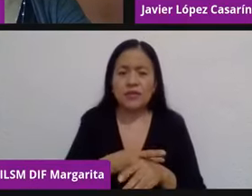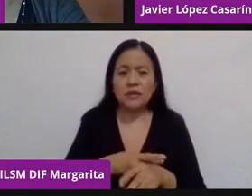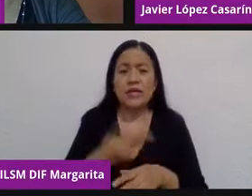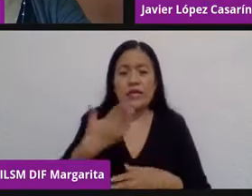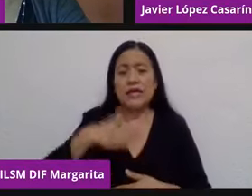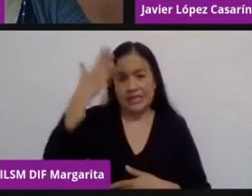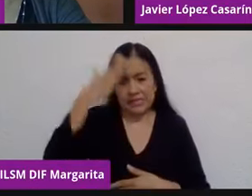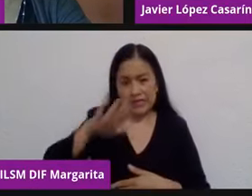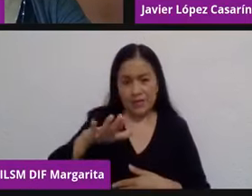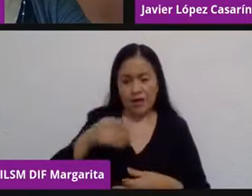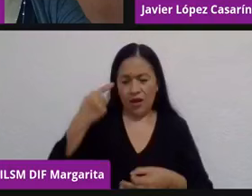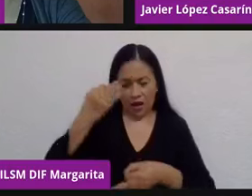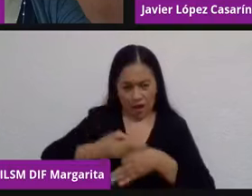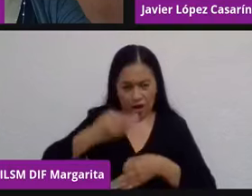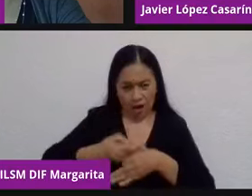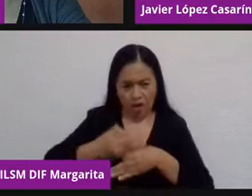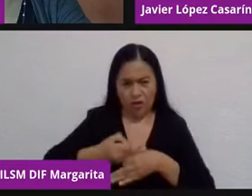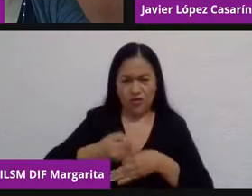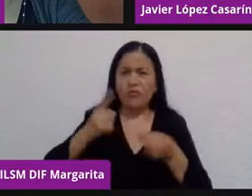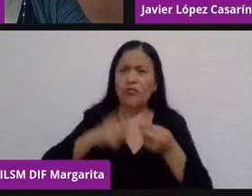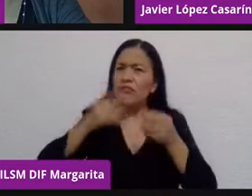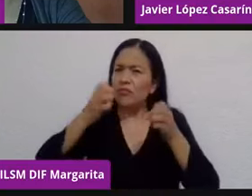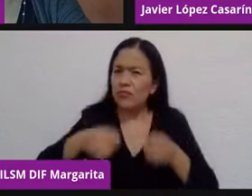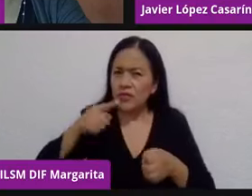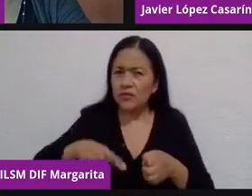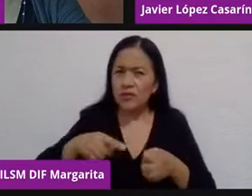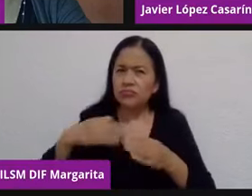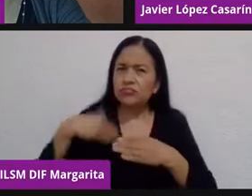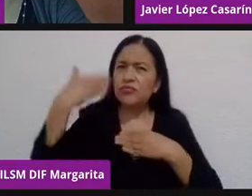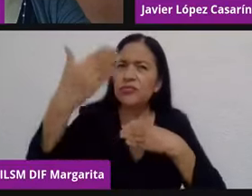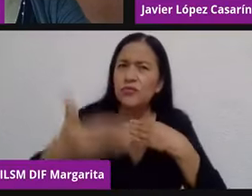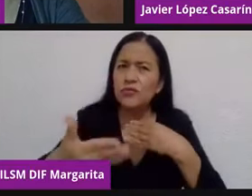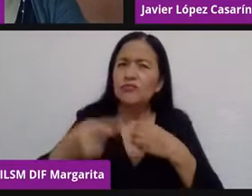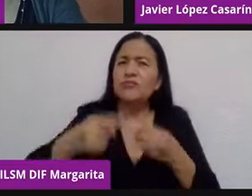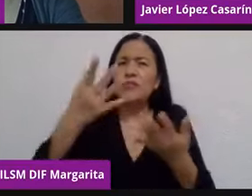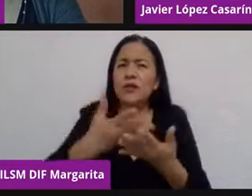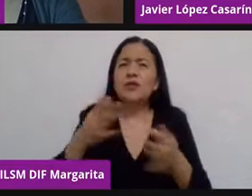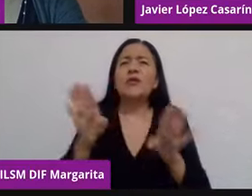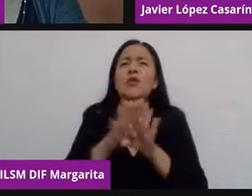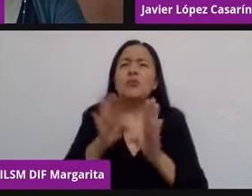dónde estamos parados, a dónde vamos para poder prepararnos y enfrentar.